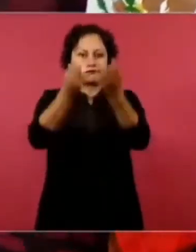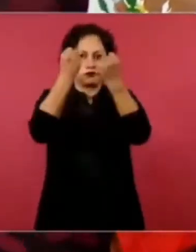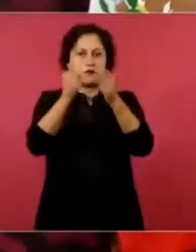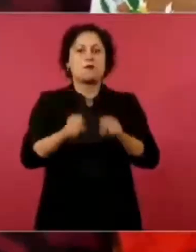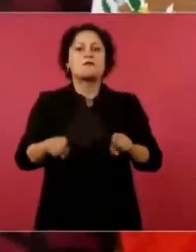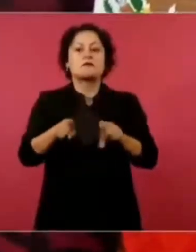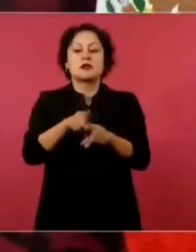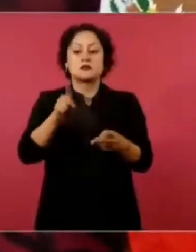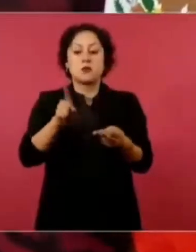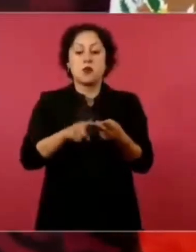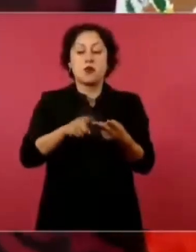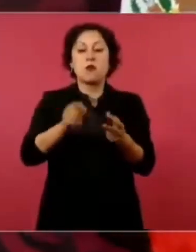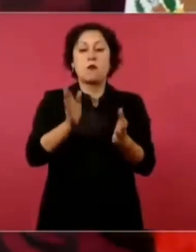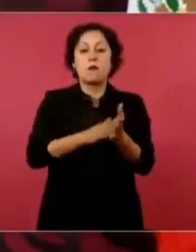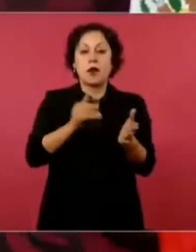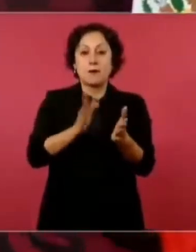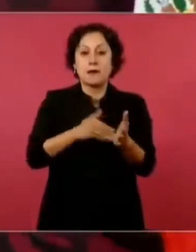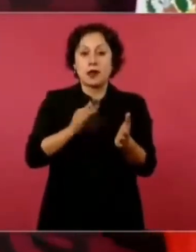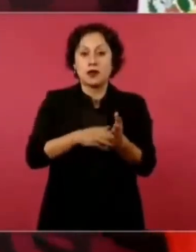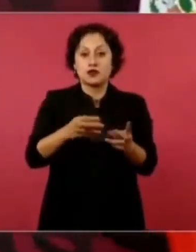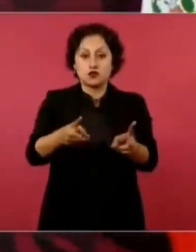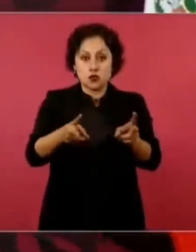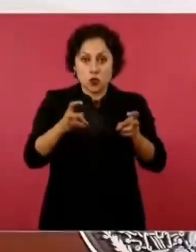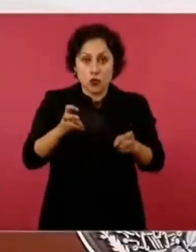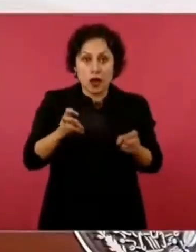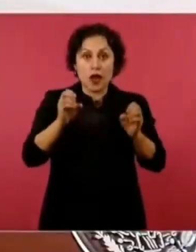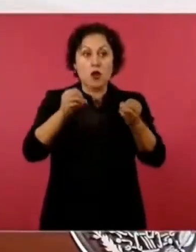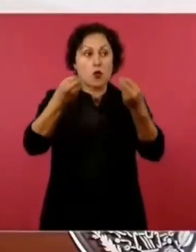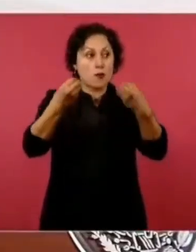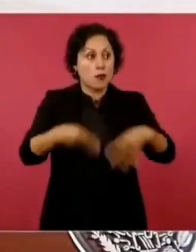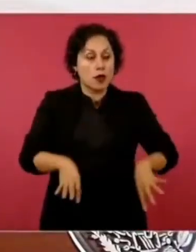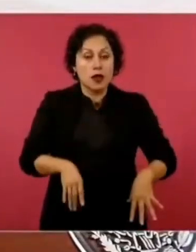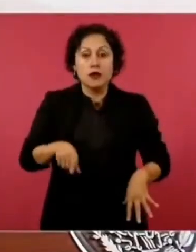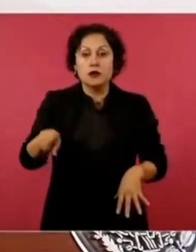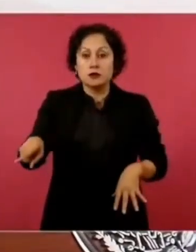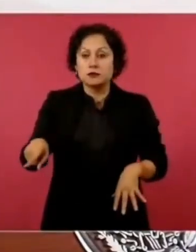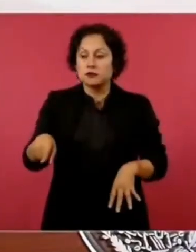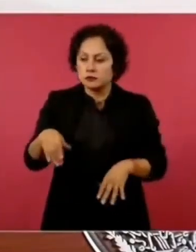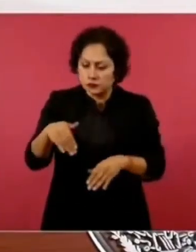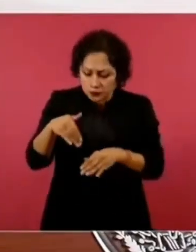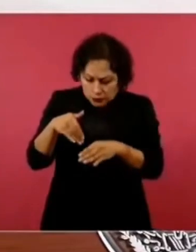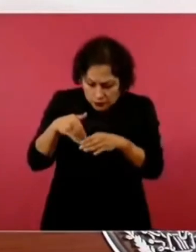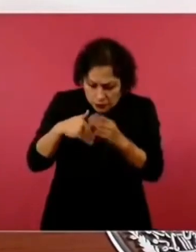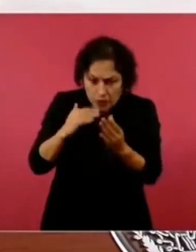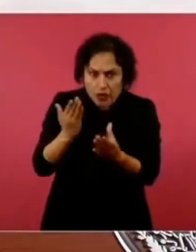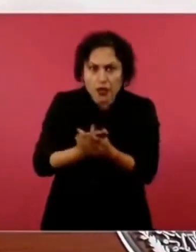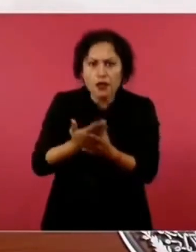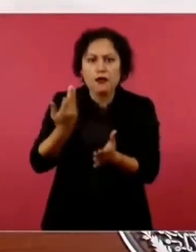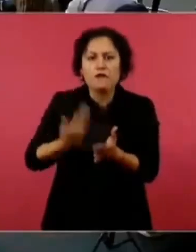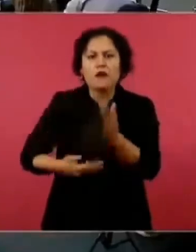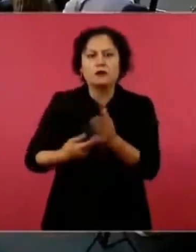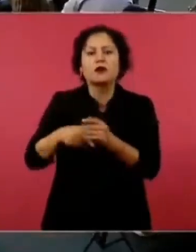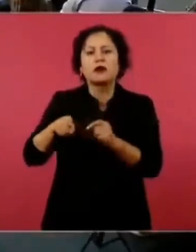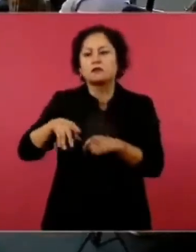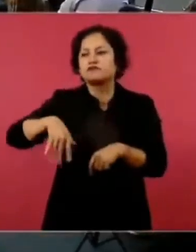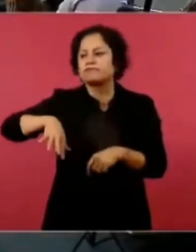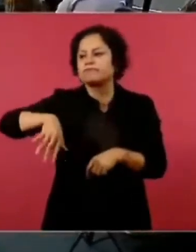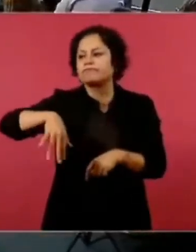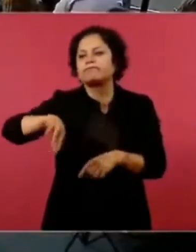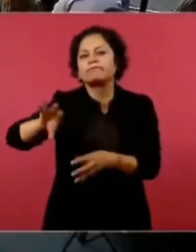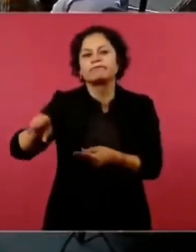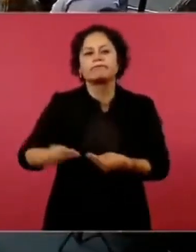sustraídos, robados de los archivos de México,